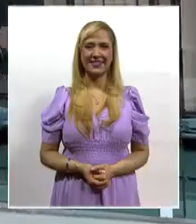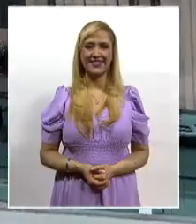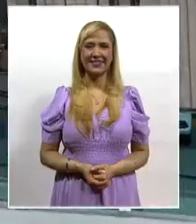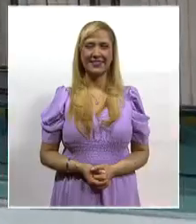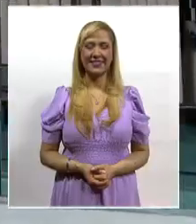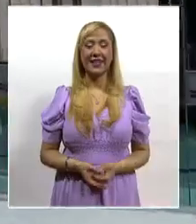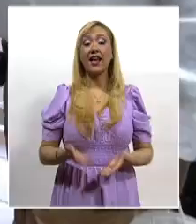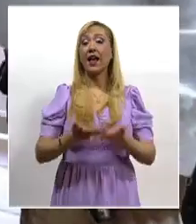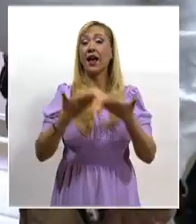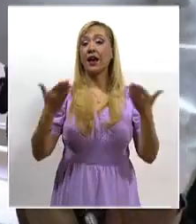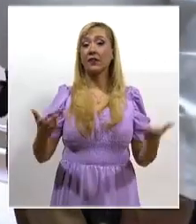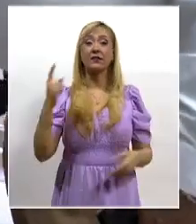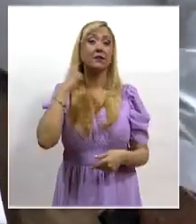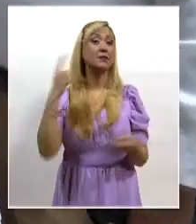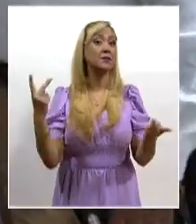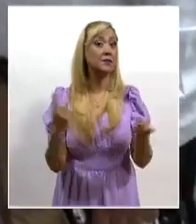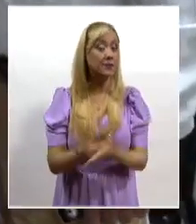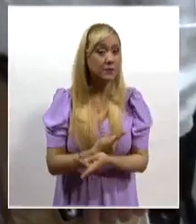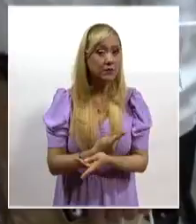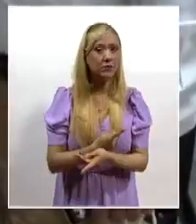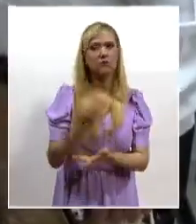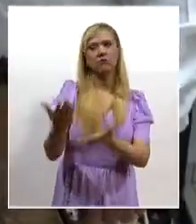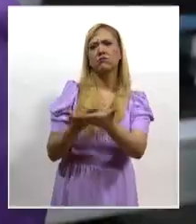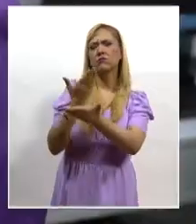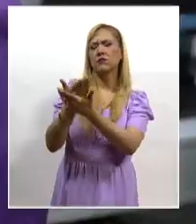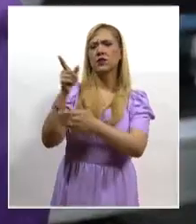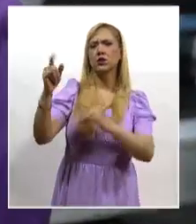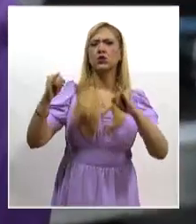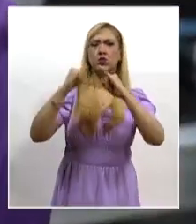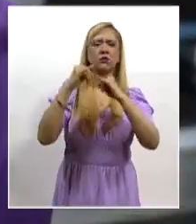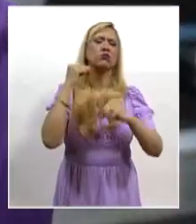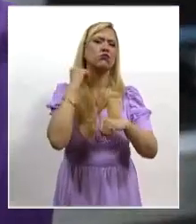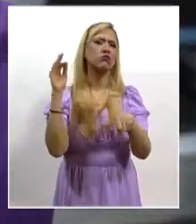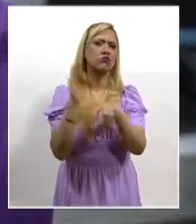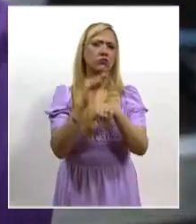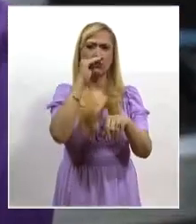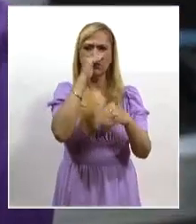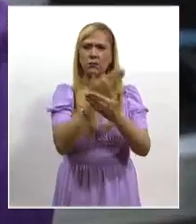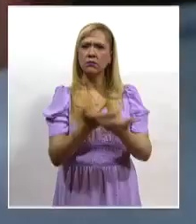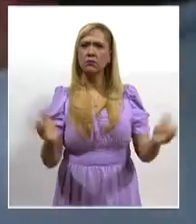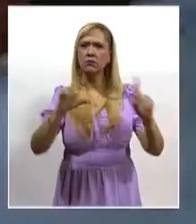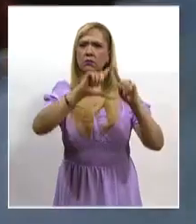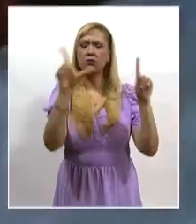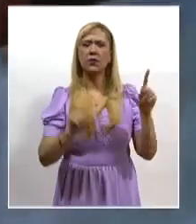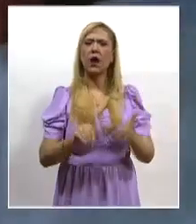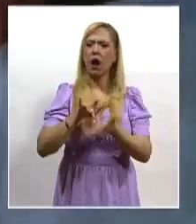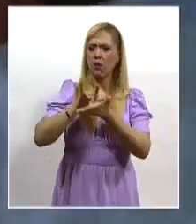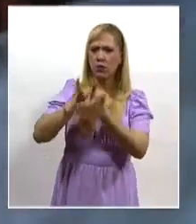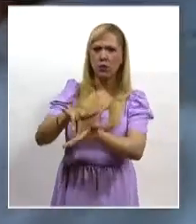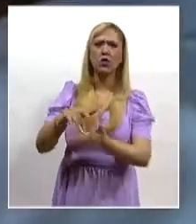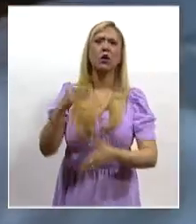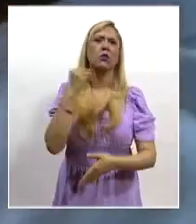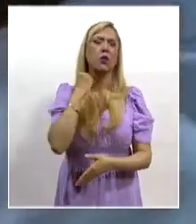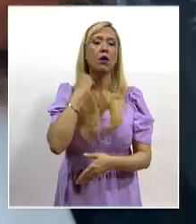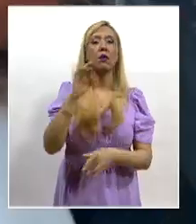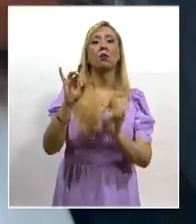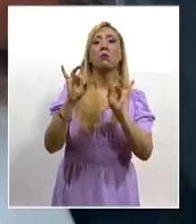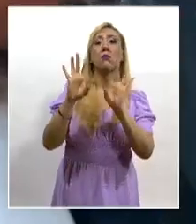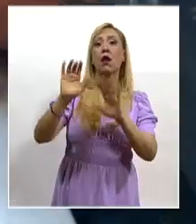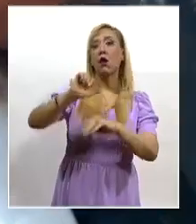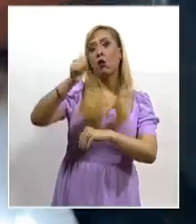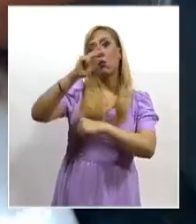Al regresar, proponen a la Defensoría Pública Federal brindar apoyo jurídico a personas extranjeras